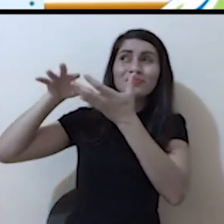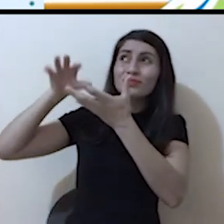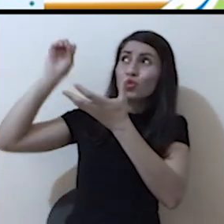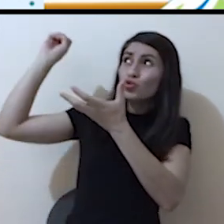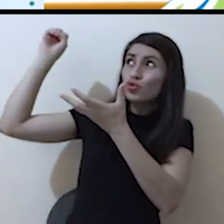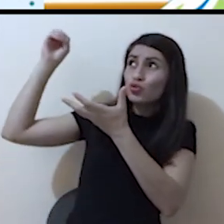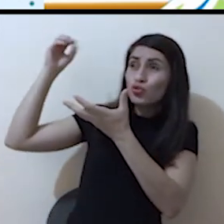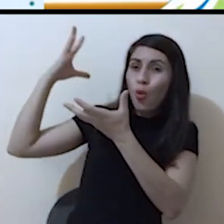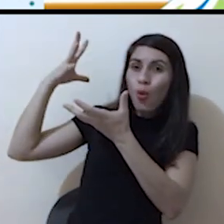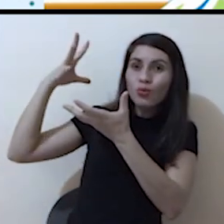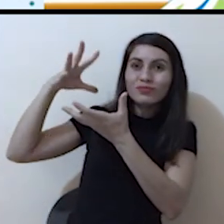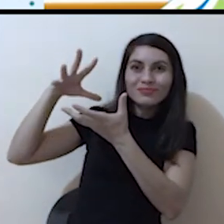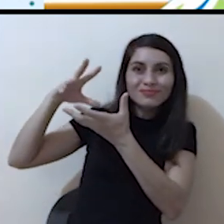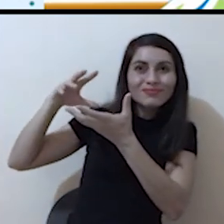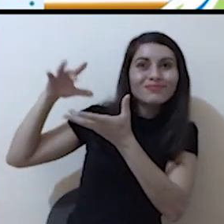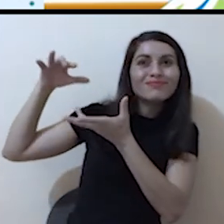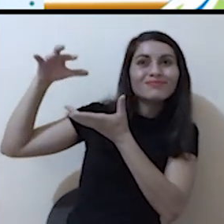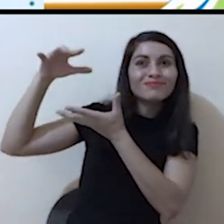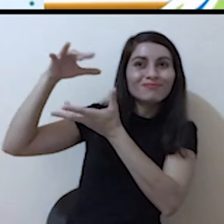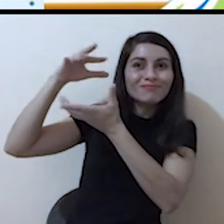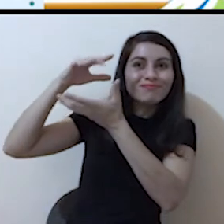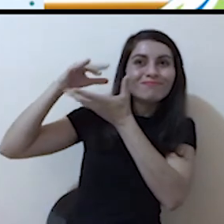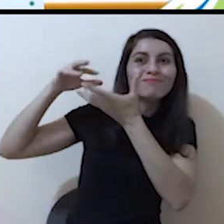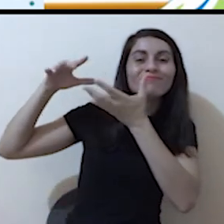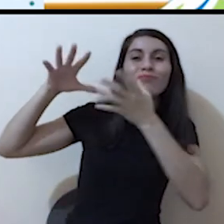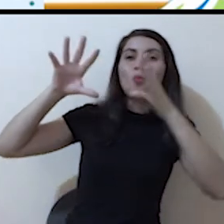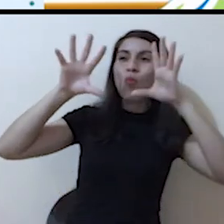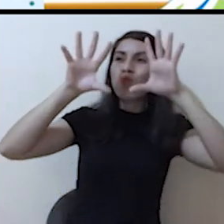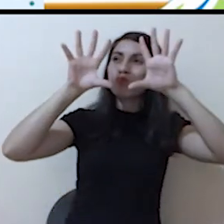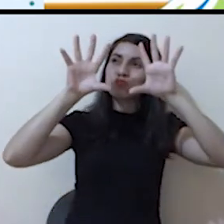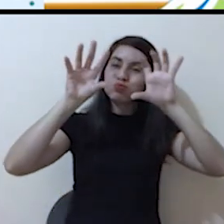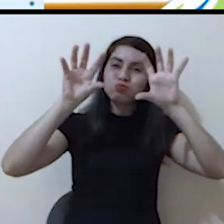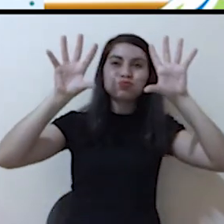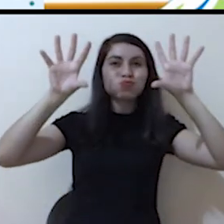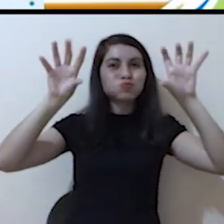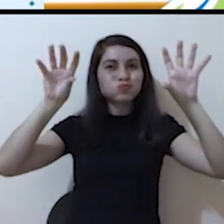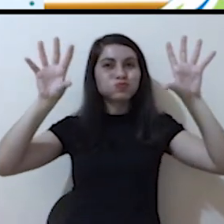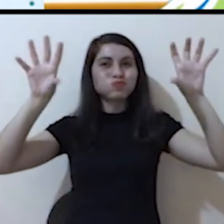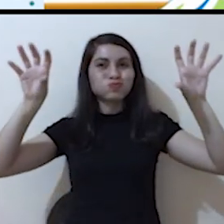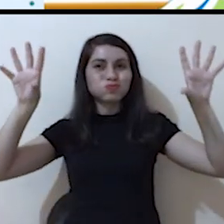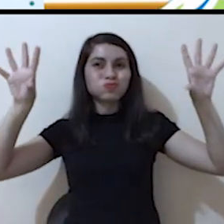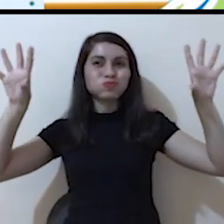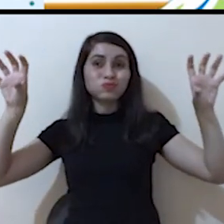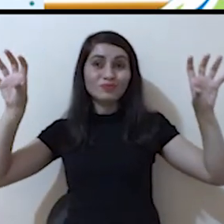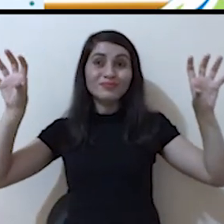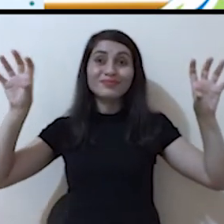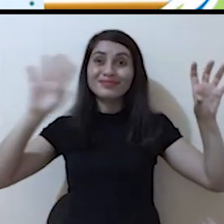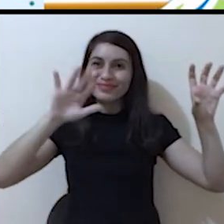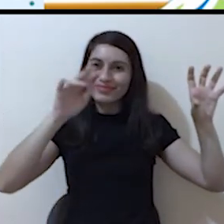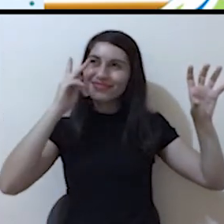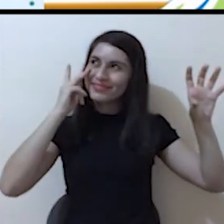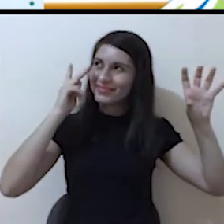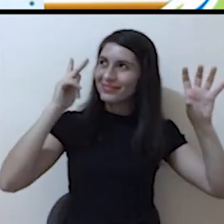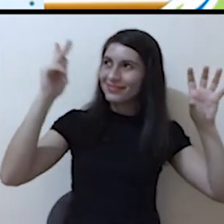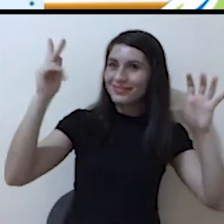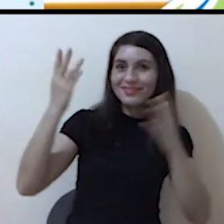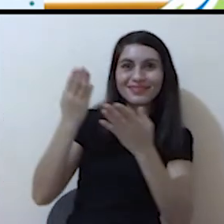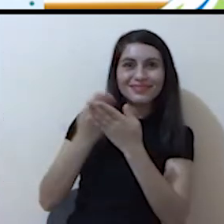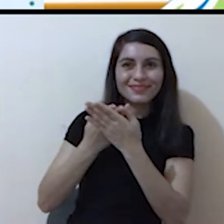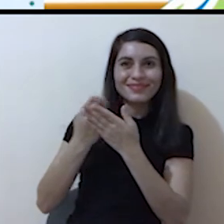sube, sube hasta las nubes, formando esas hermosas nubes color blanco que tú conoces, Lucy.